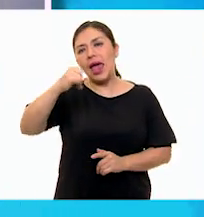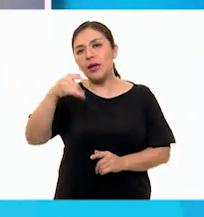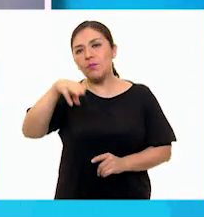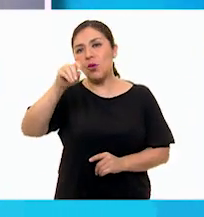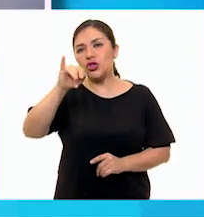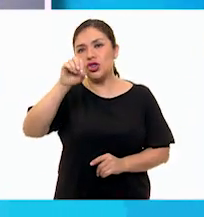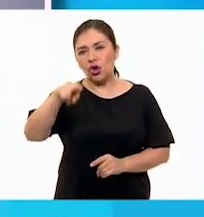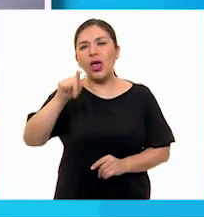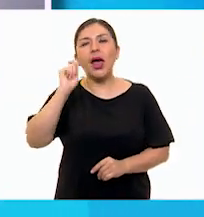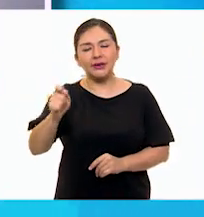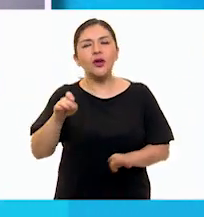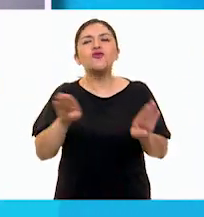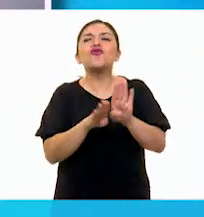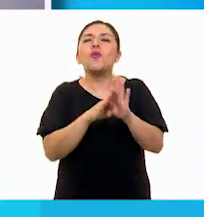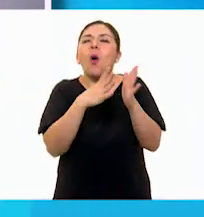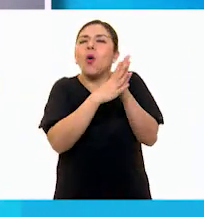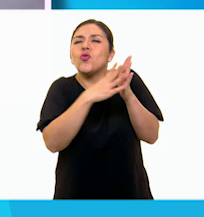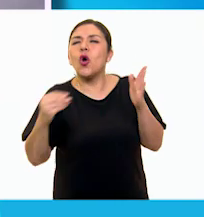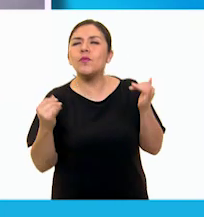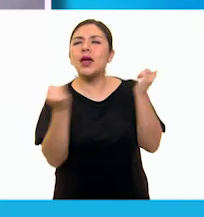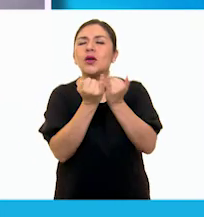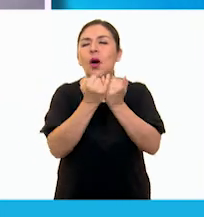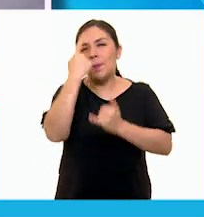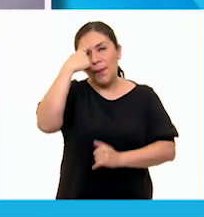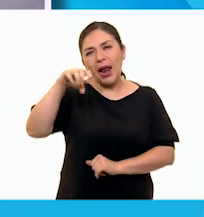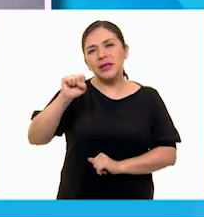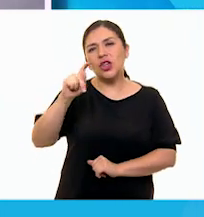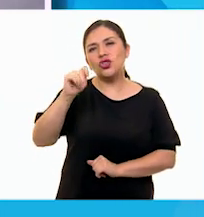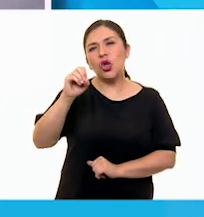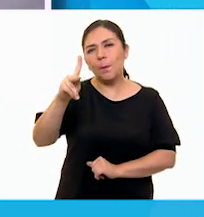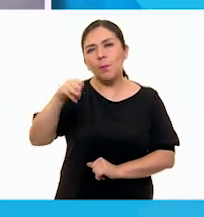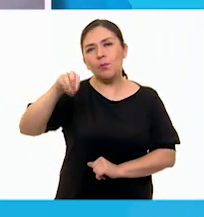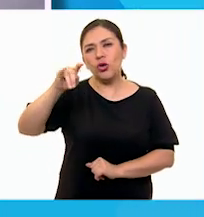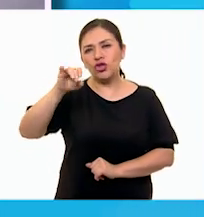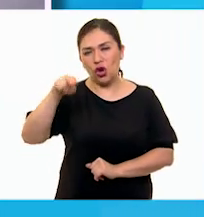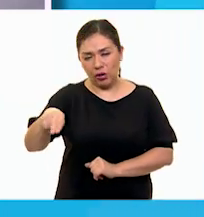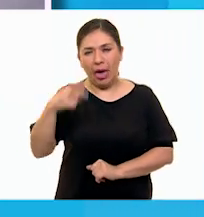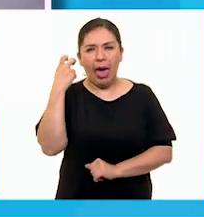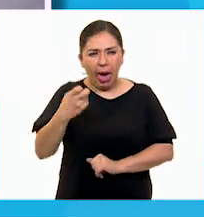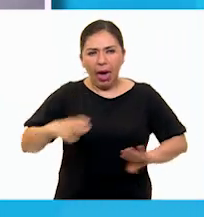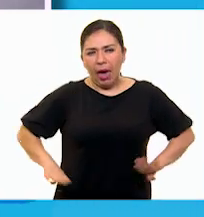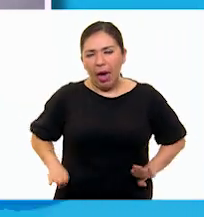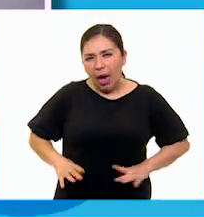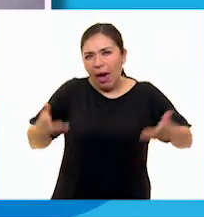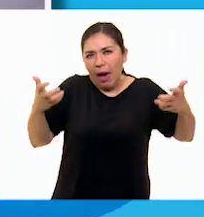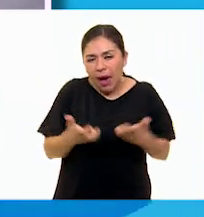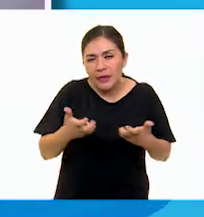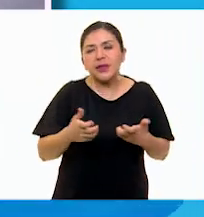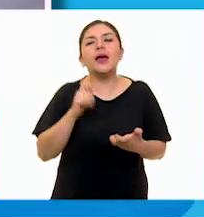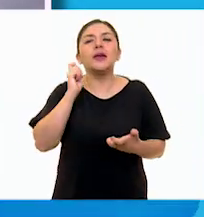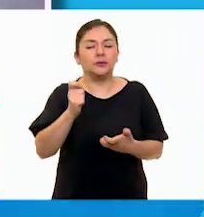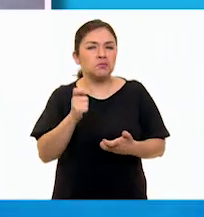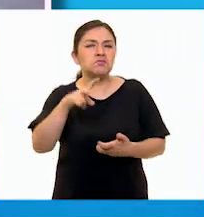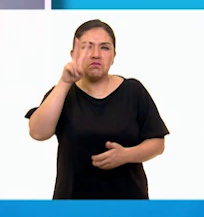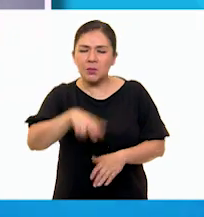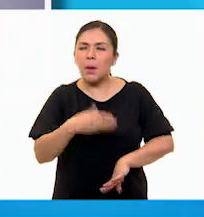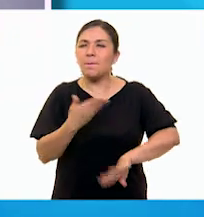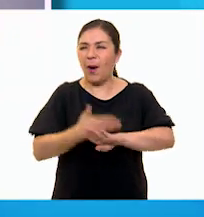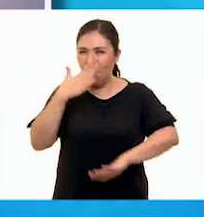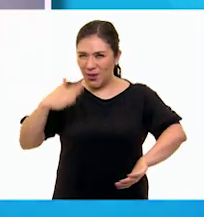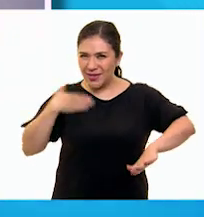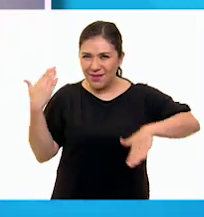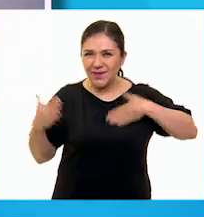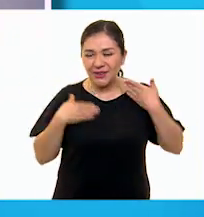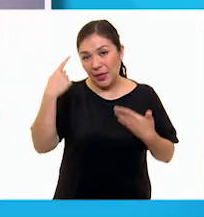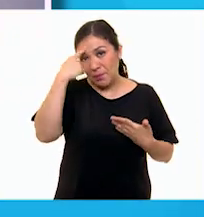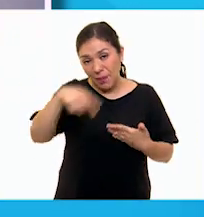Es una derivación del stop motion. Esta técnica es muy divertida